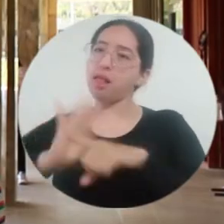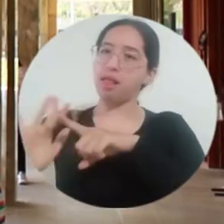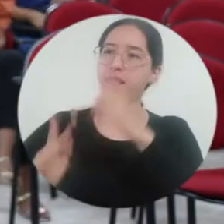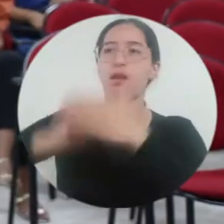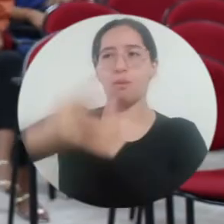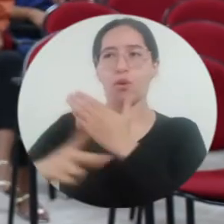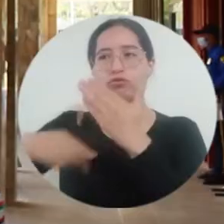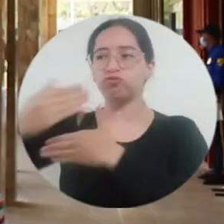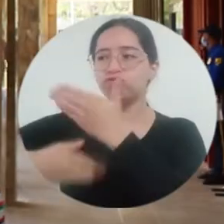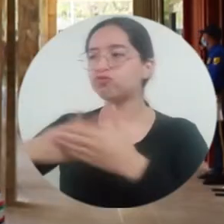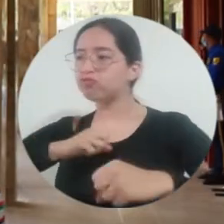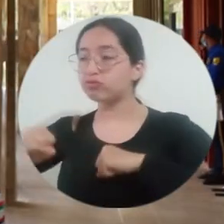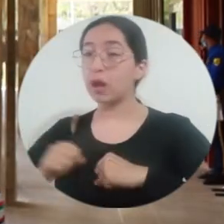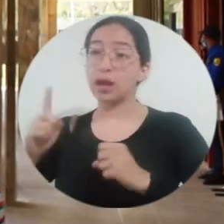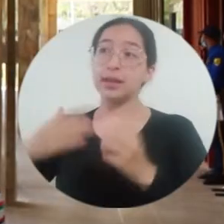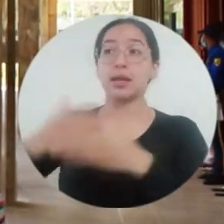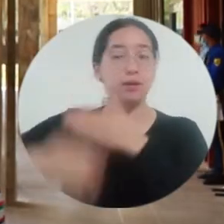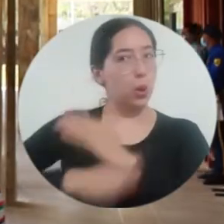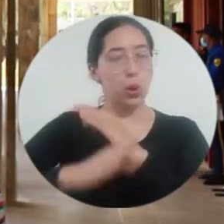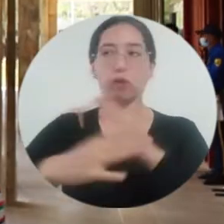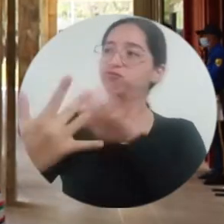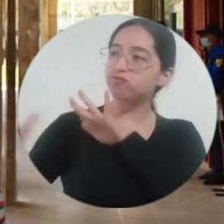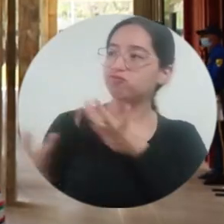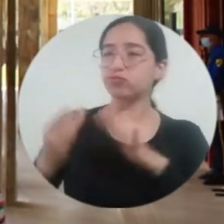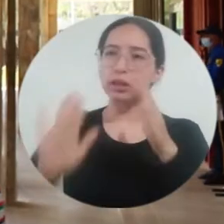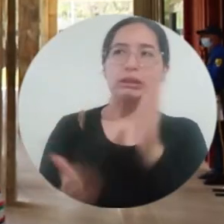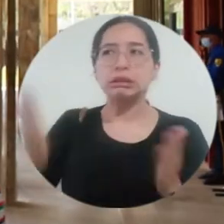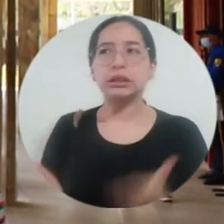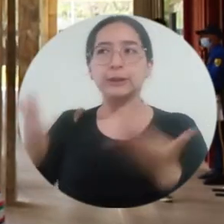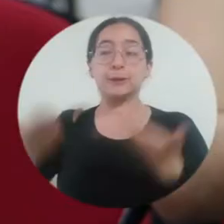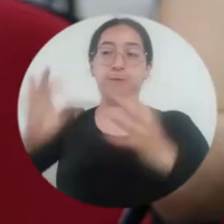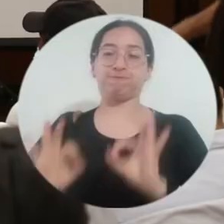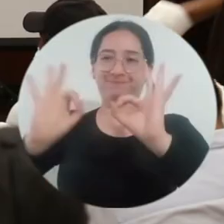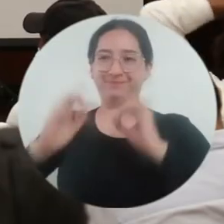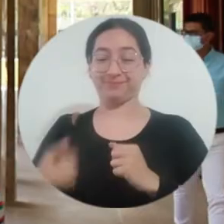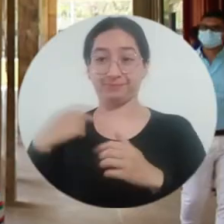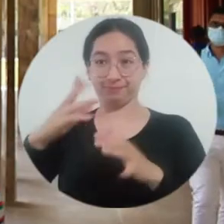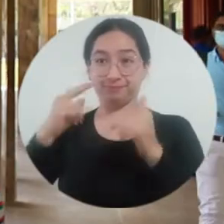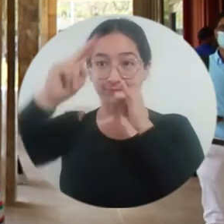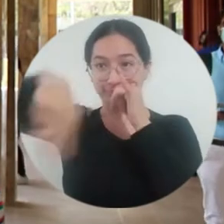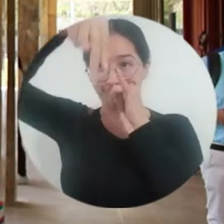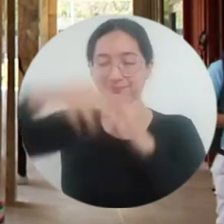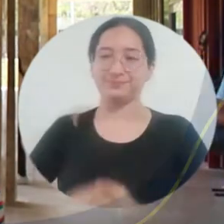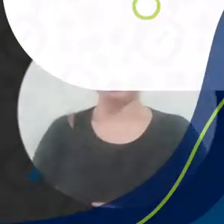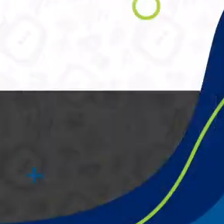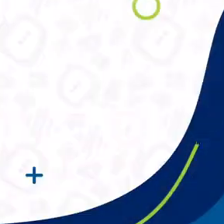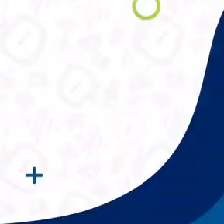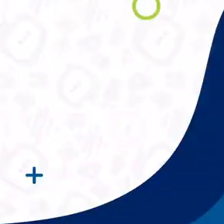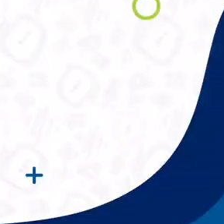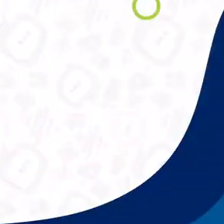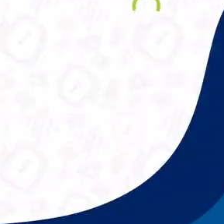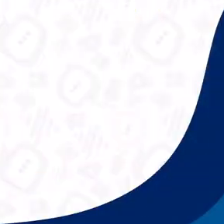egresados. Soy muy seguro que vamos a establecer los contactos pertinentes para mantenerlos actualizados.